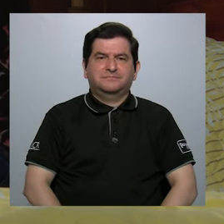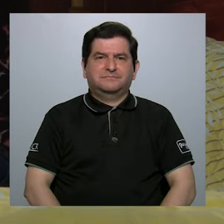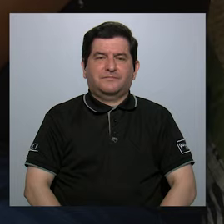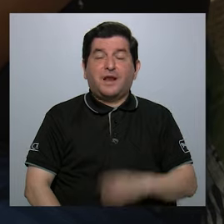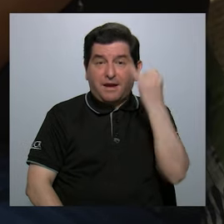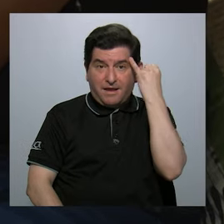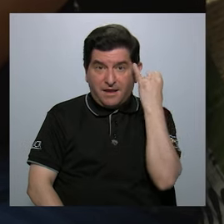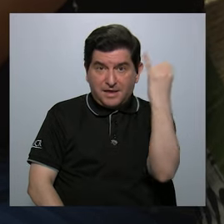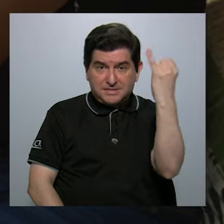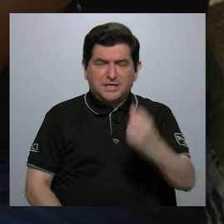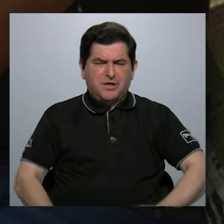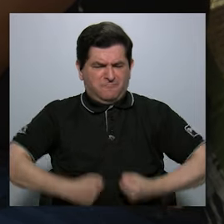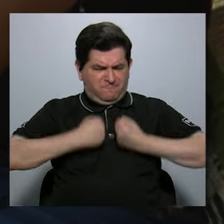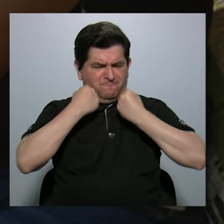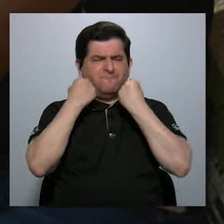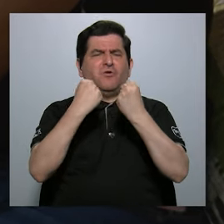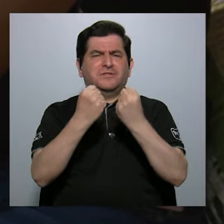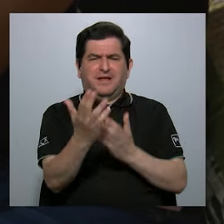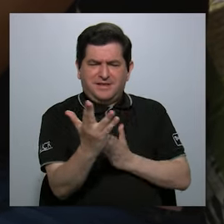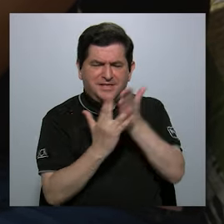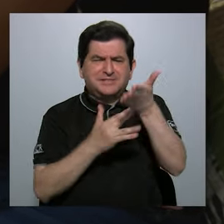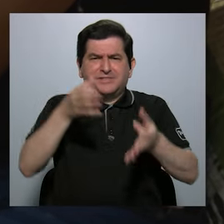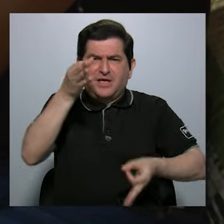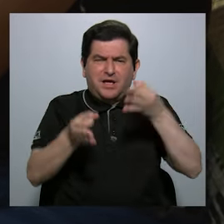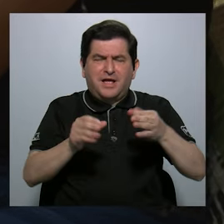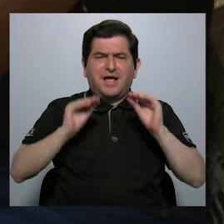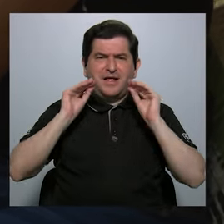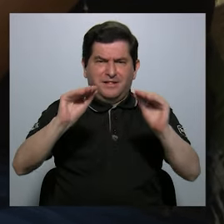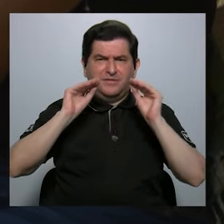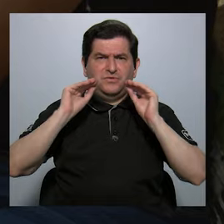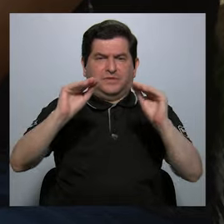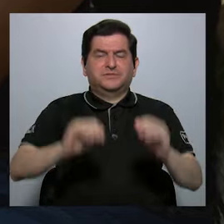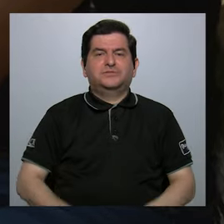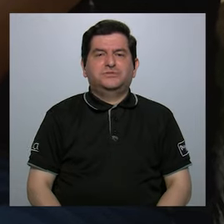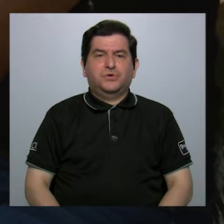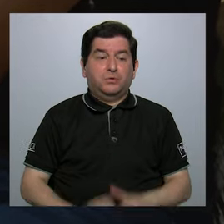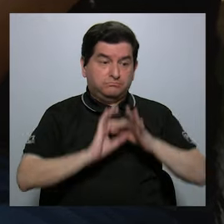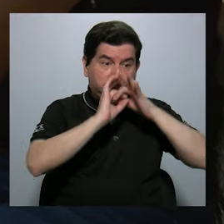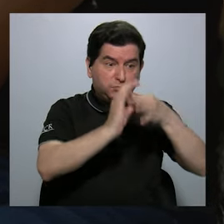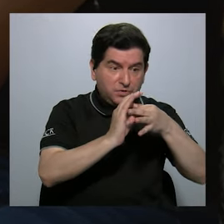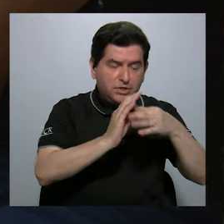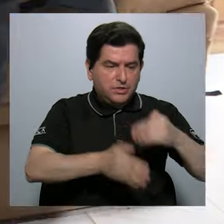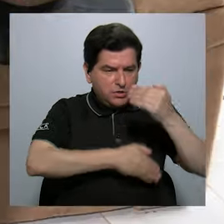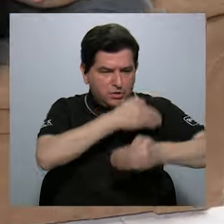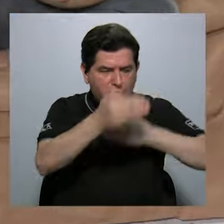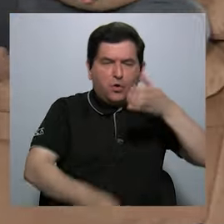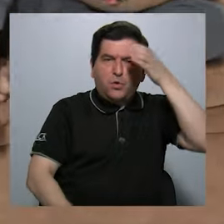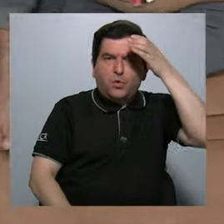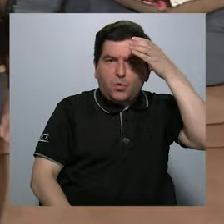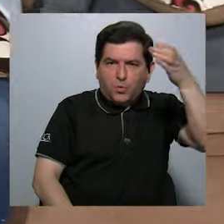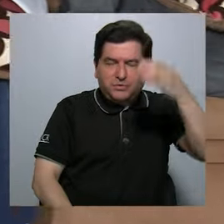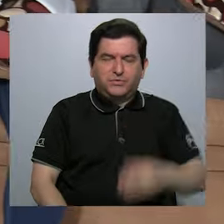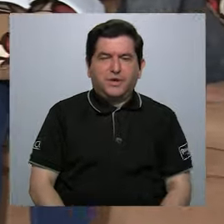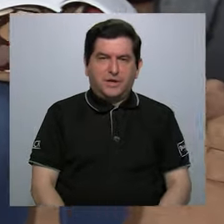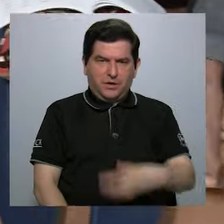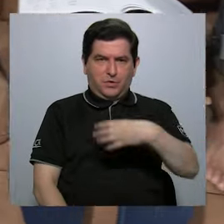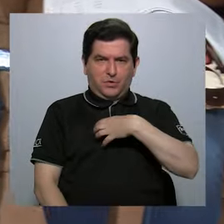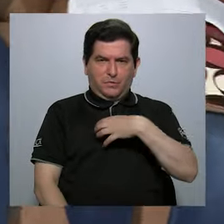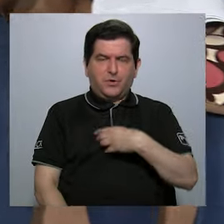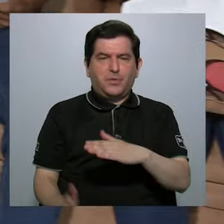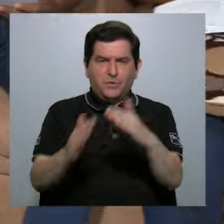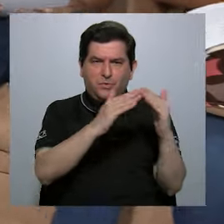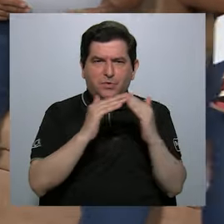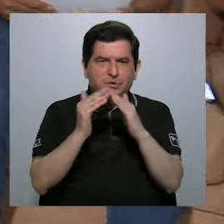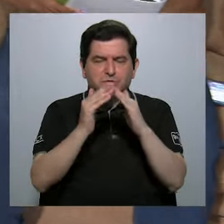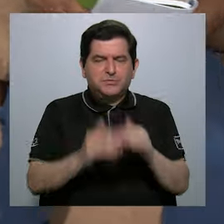Esta iniciativa fortalece un acceso justo a la educación, de la mano con los procesos culturales propios